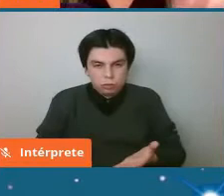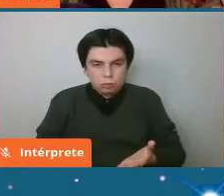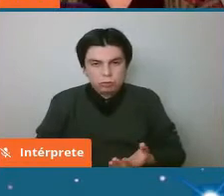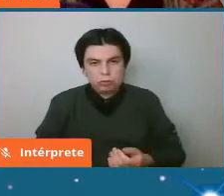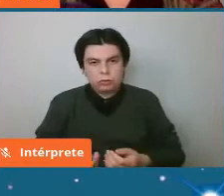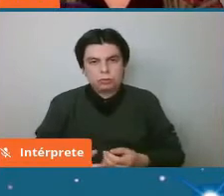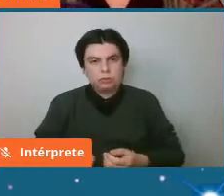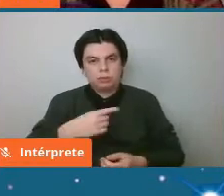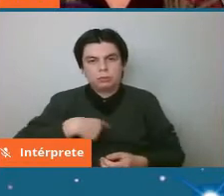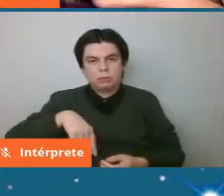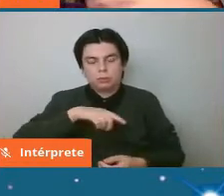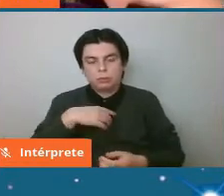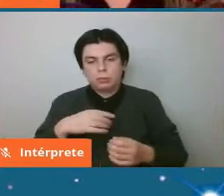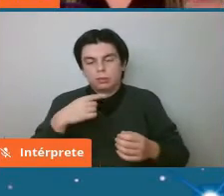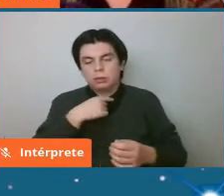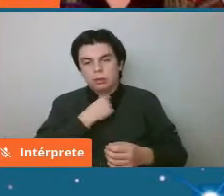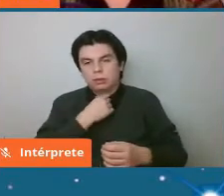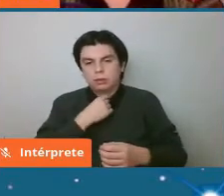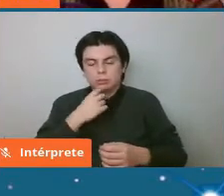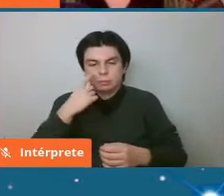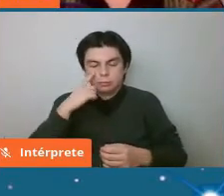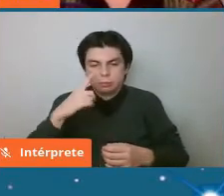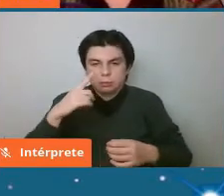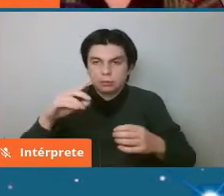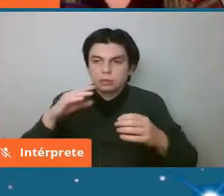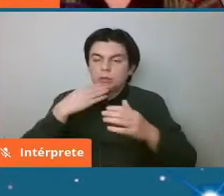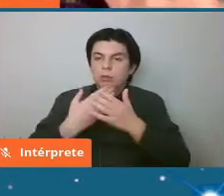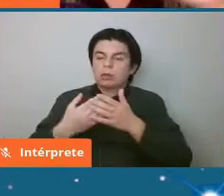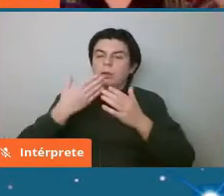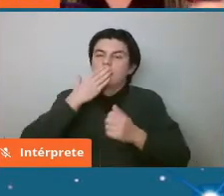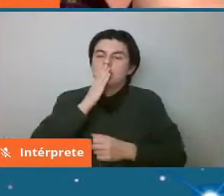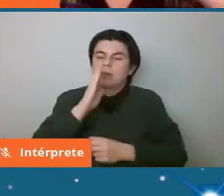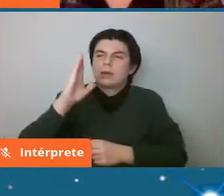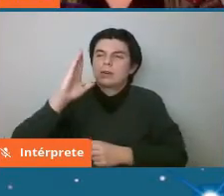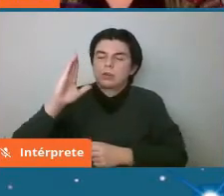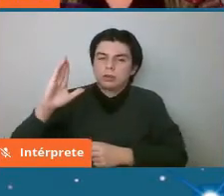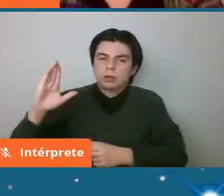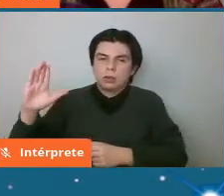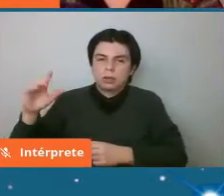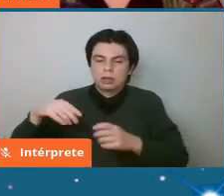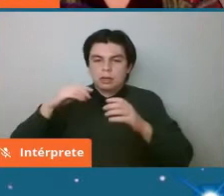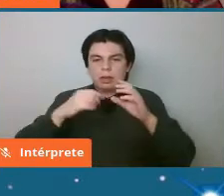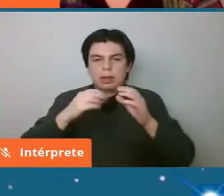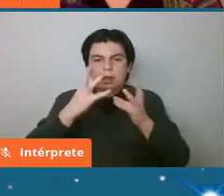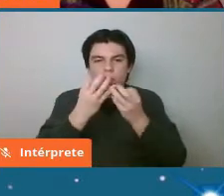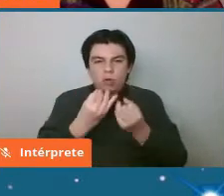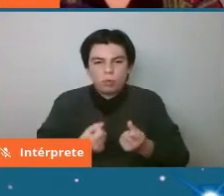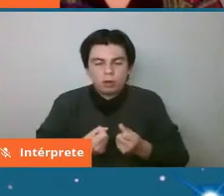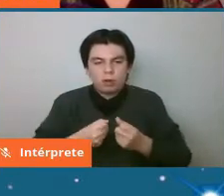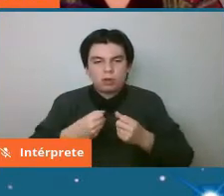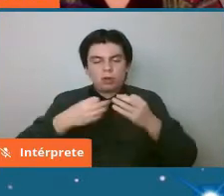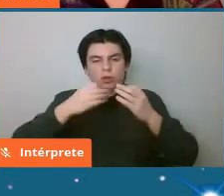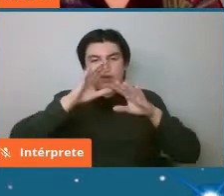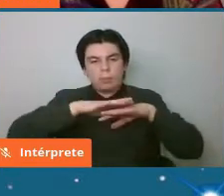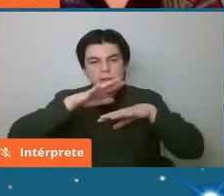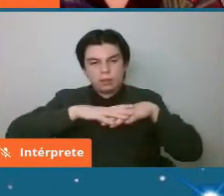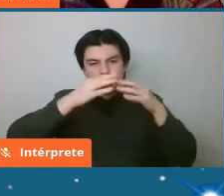de estos avistamientos para poder entonces mejorar la estadística y la posibilidad de encontrar material